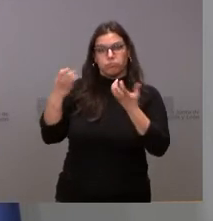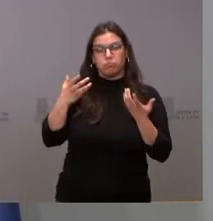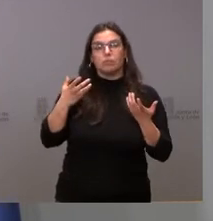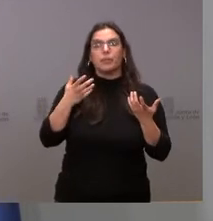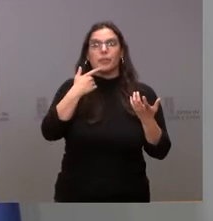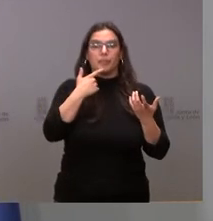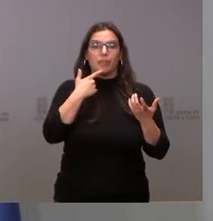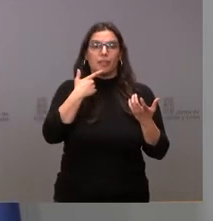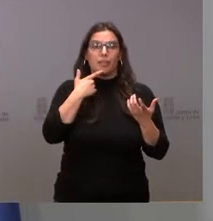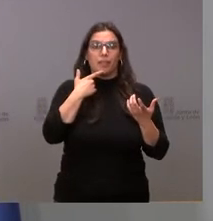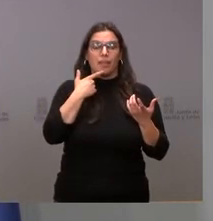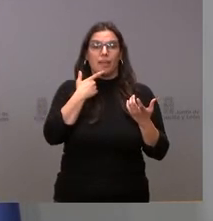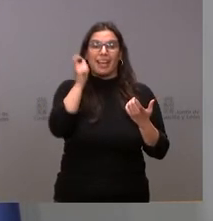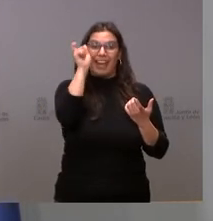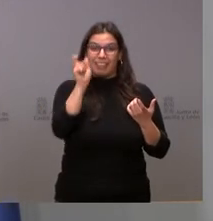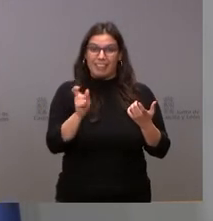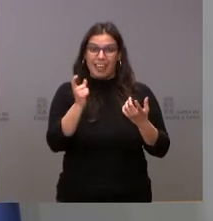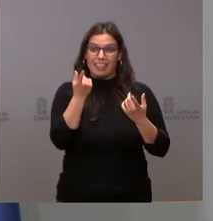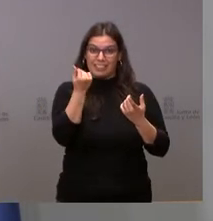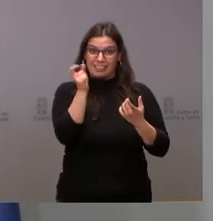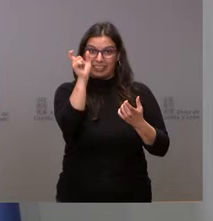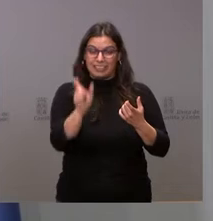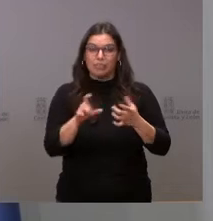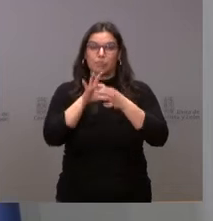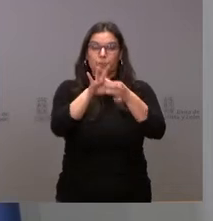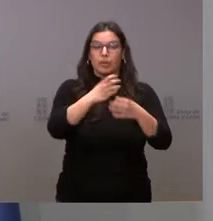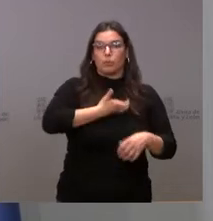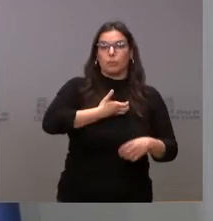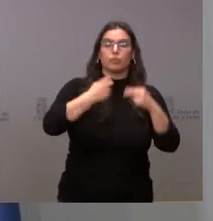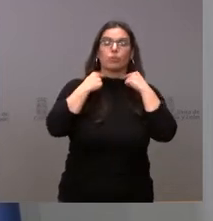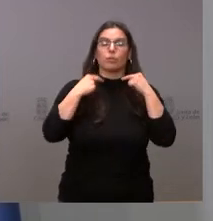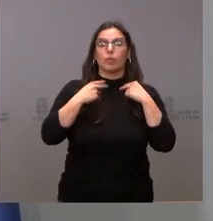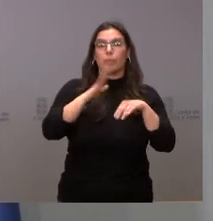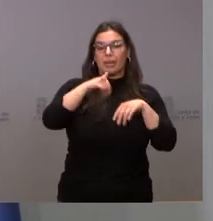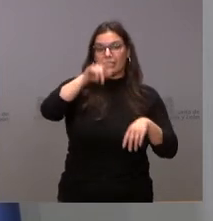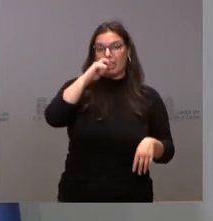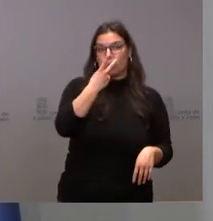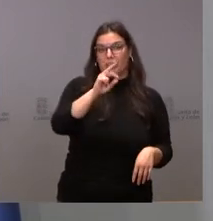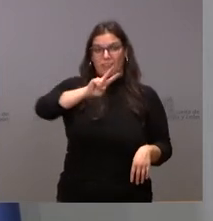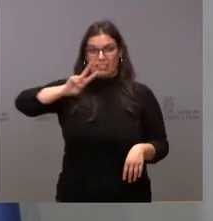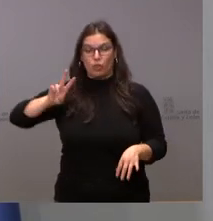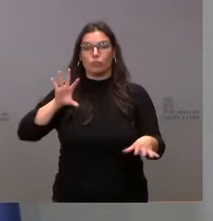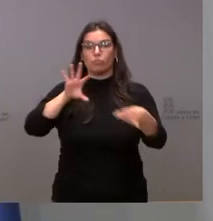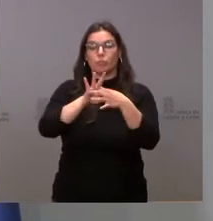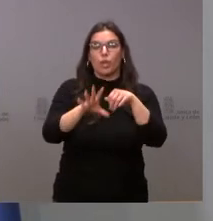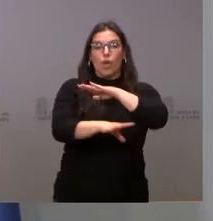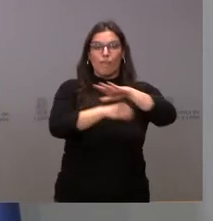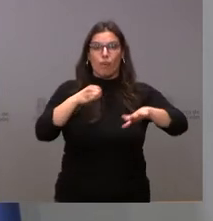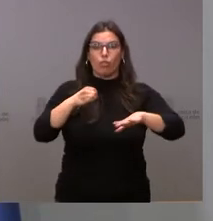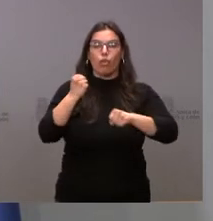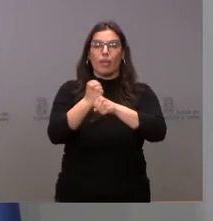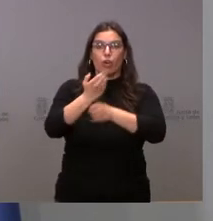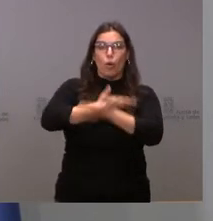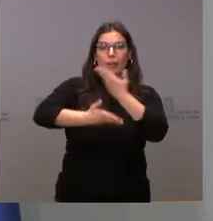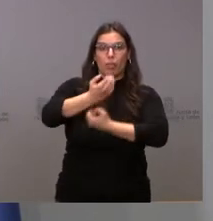determinación de las cantidades que corresponden a las entidades locales en este año 2022 relativas al Fondo de Cooperación